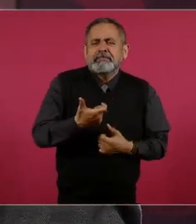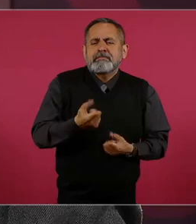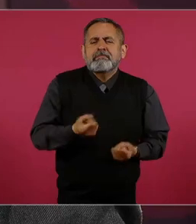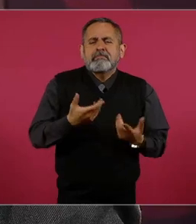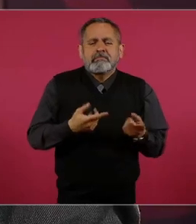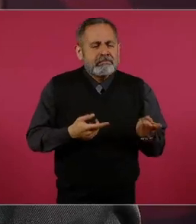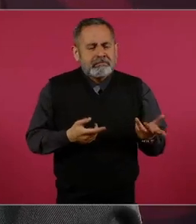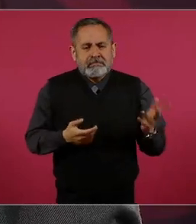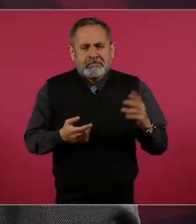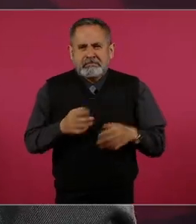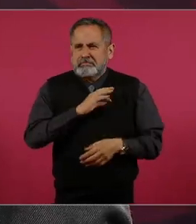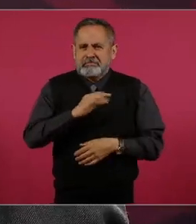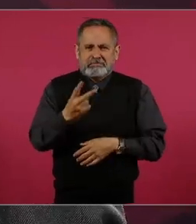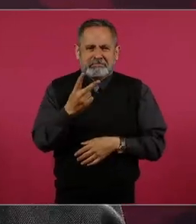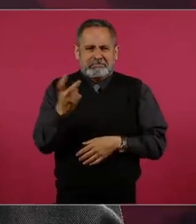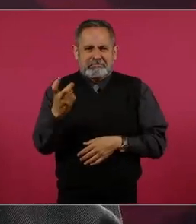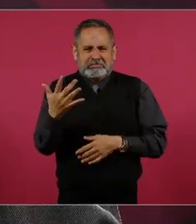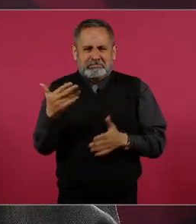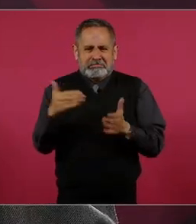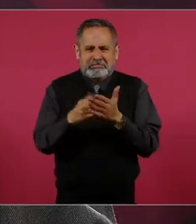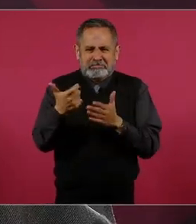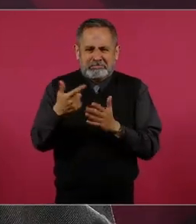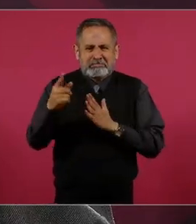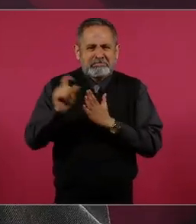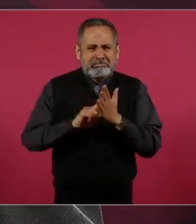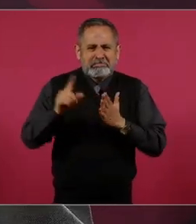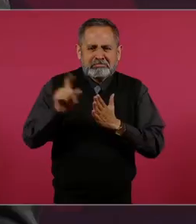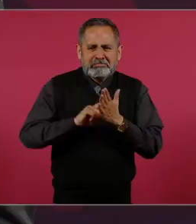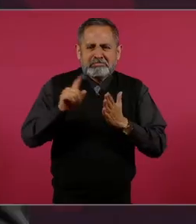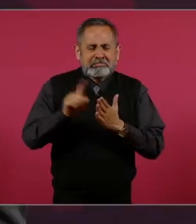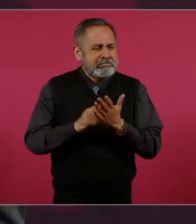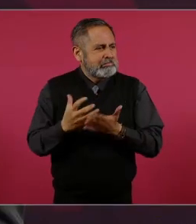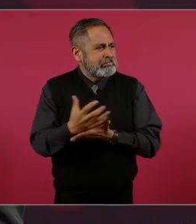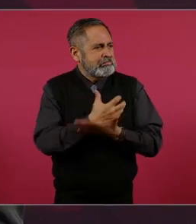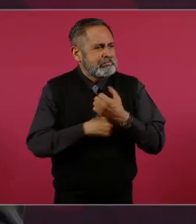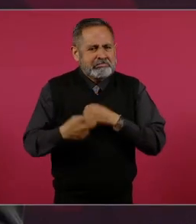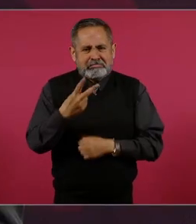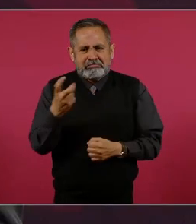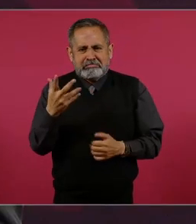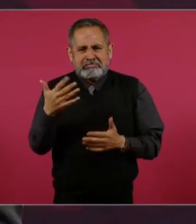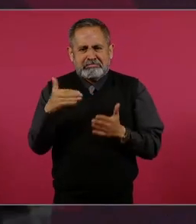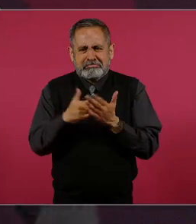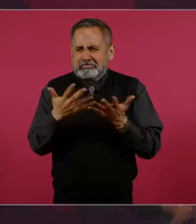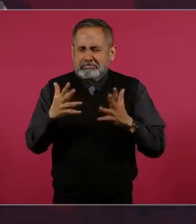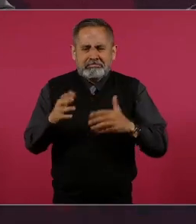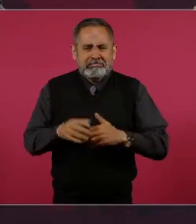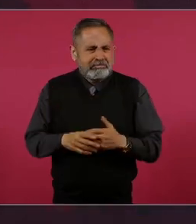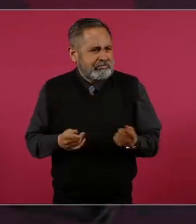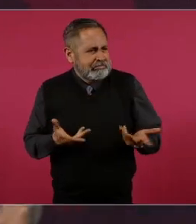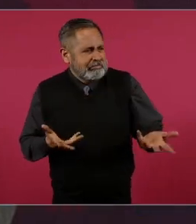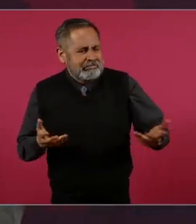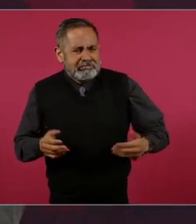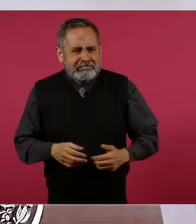Como 250 mil pesos mensuales. ¿Qué hacen?